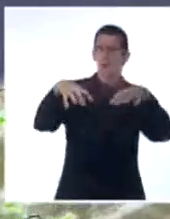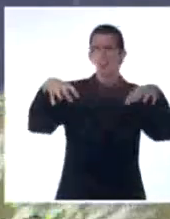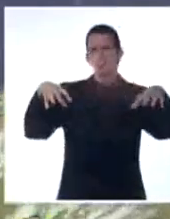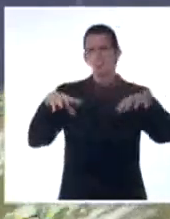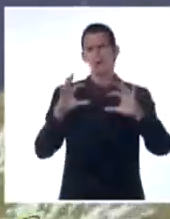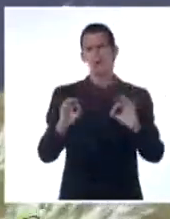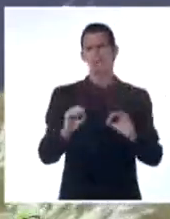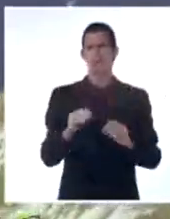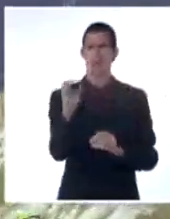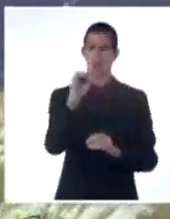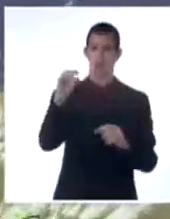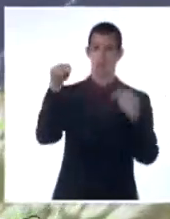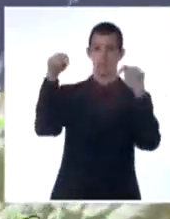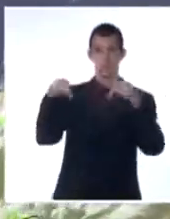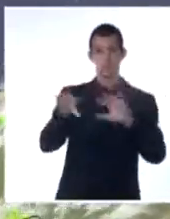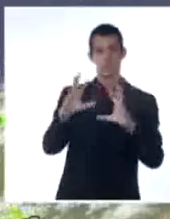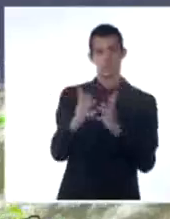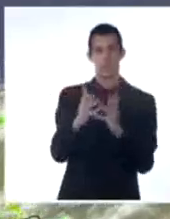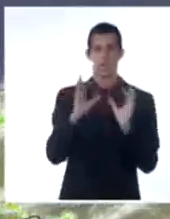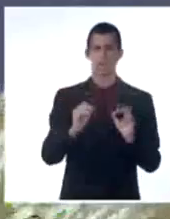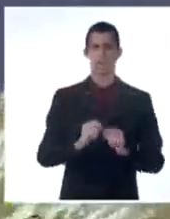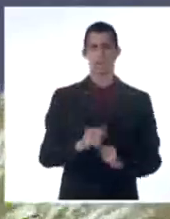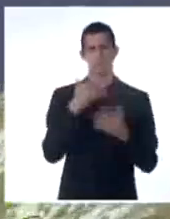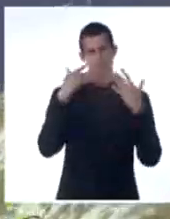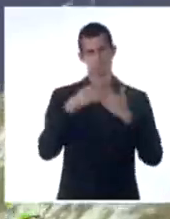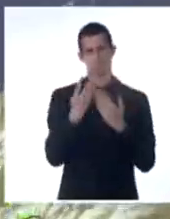sur de la región oriental del país. Usted, deseo que pase una feliz noche y hasta mañana.